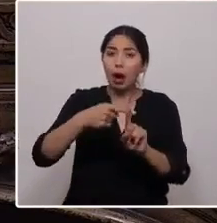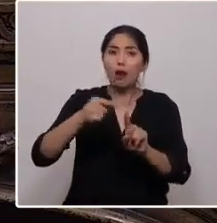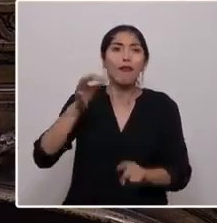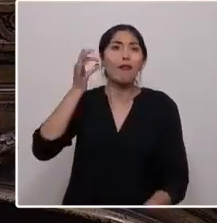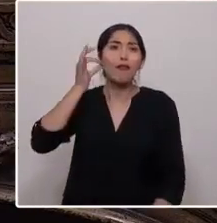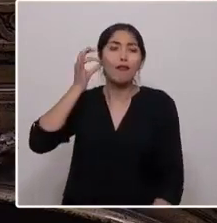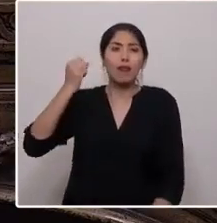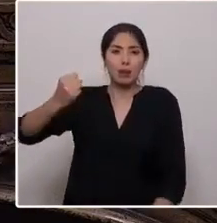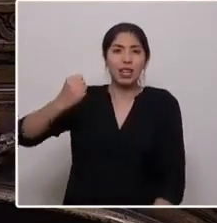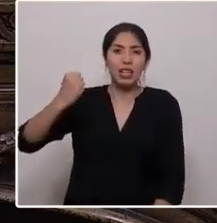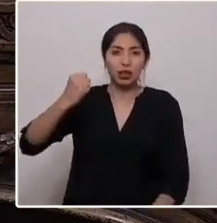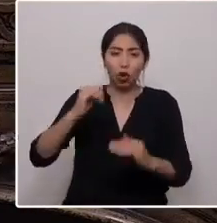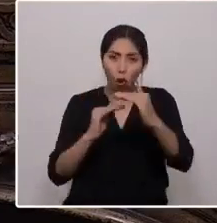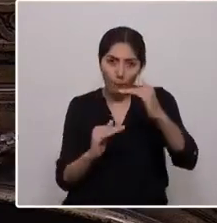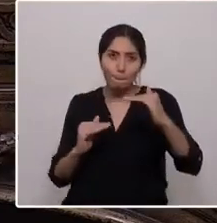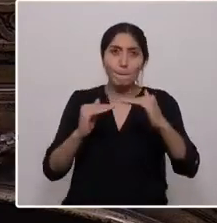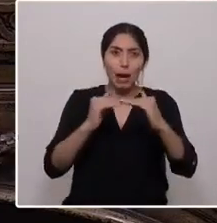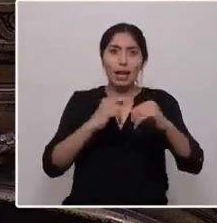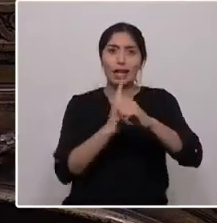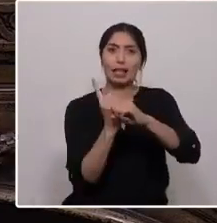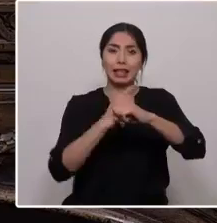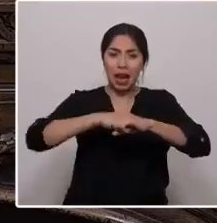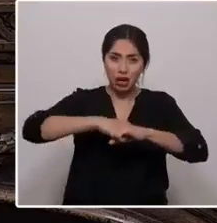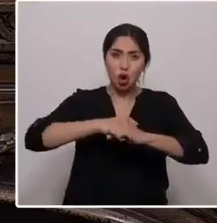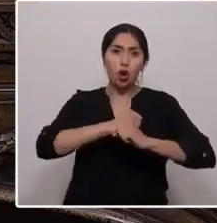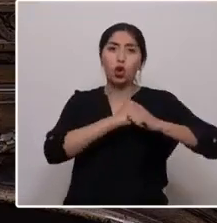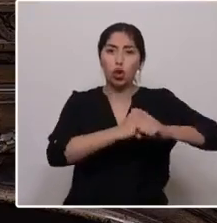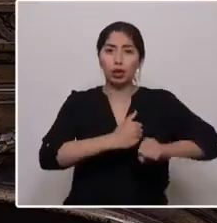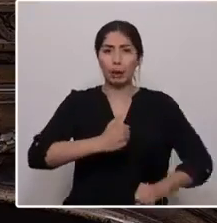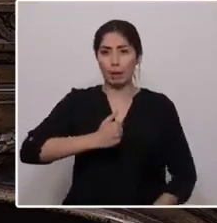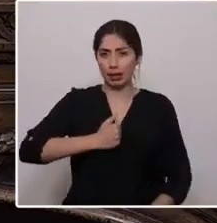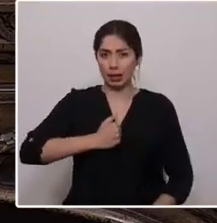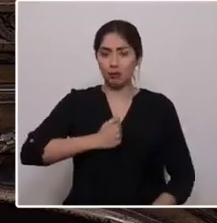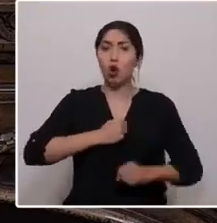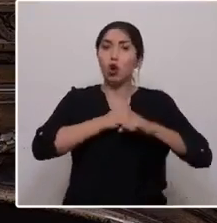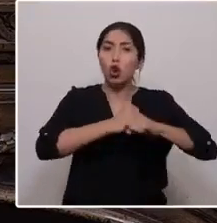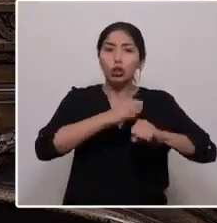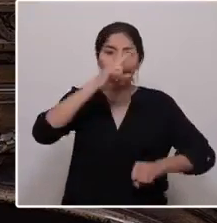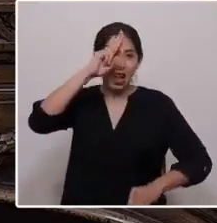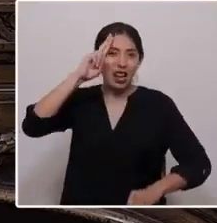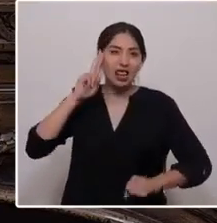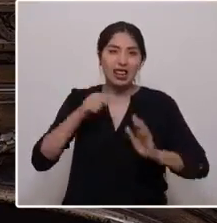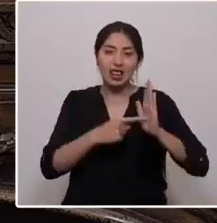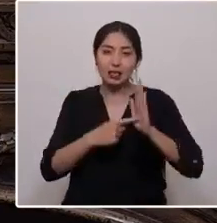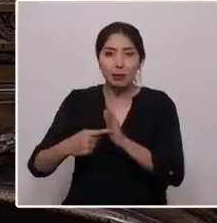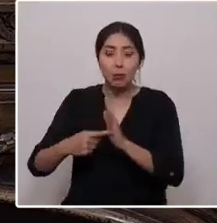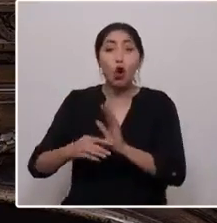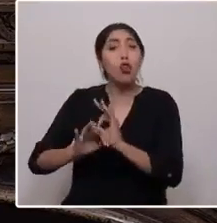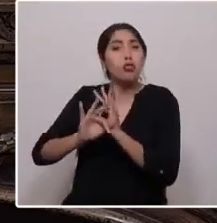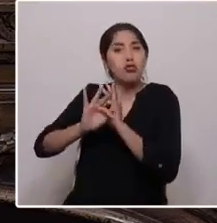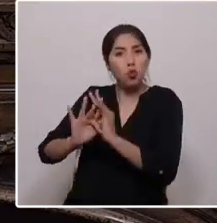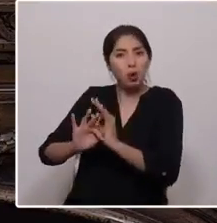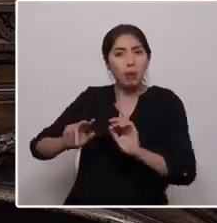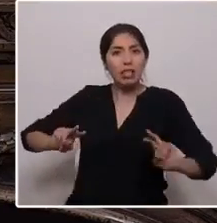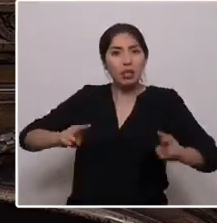paritario, antipatriarcal y antirracista. Y que nunca más se construya sin nosotras.